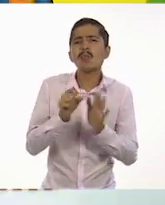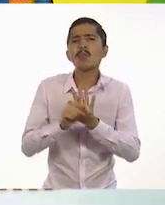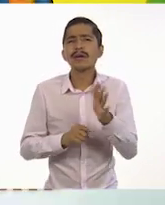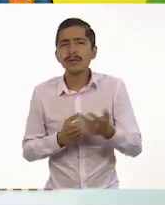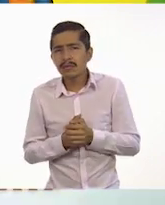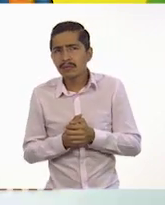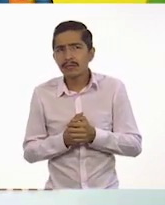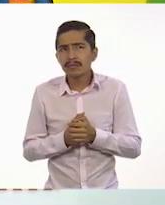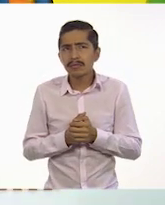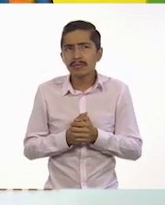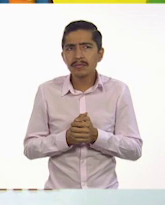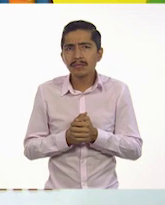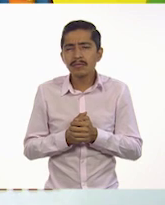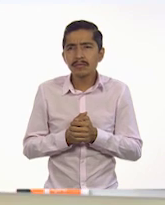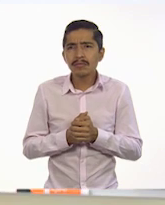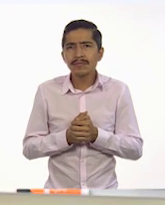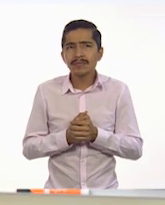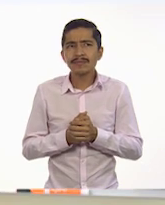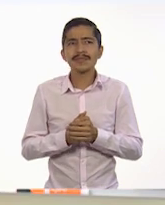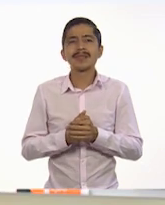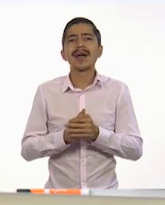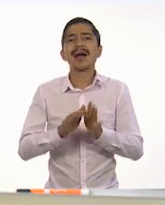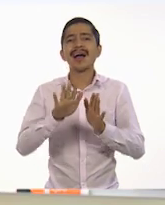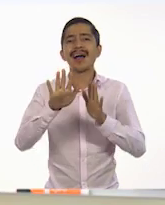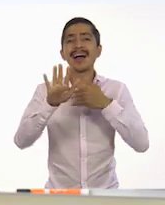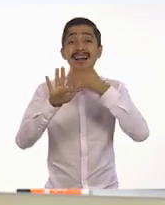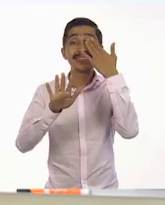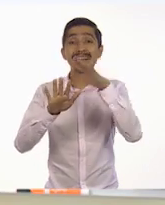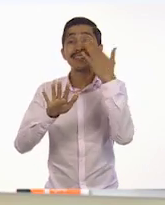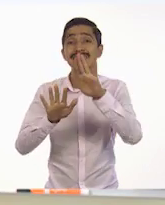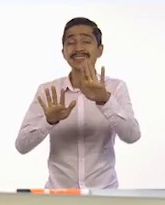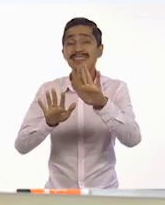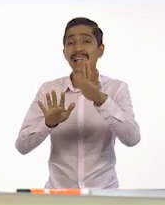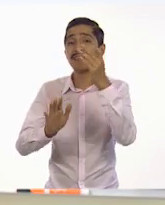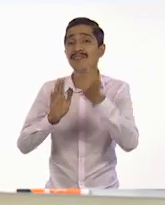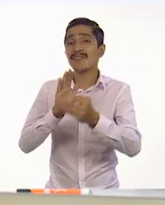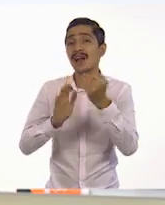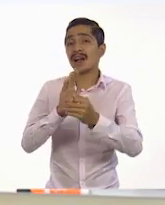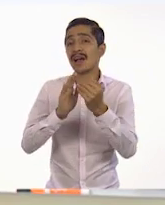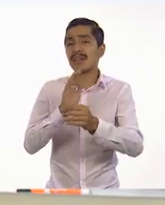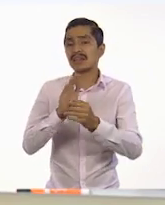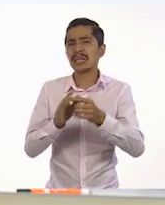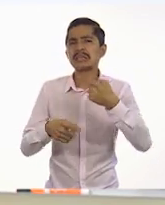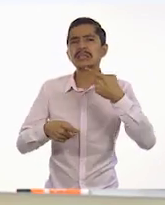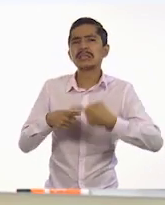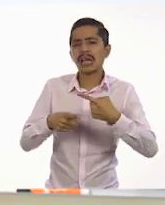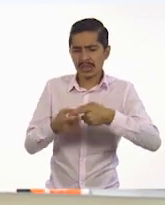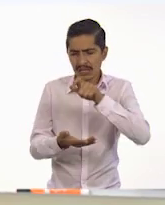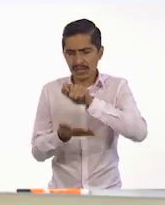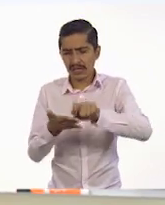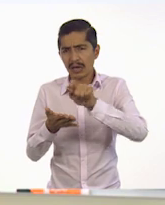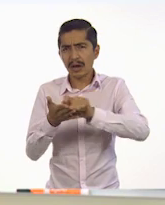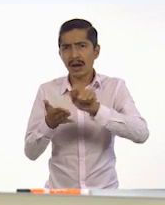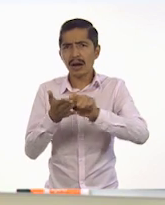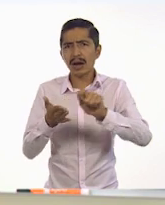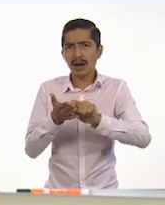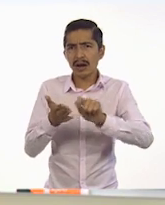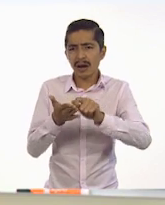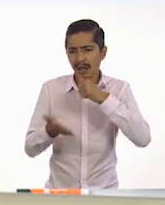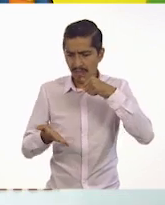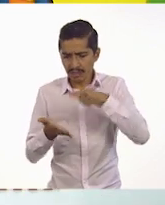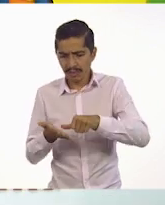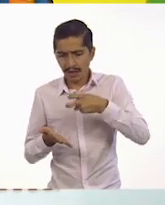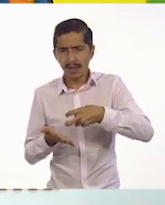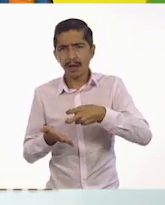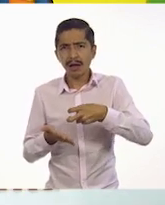¿Faltará algo más? Sí. Ya sé, ya sé. Ya solo nos falta la parte de quién escribe la carta y la postdata.